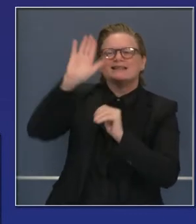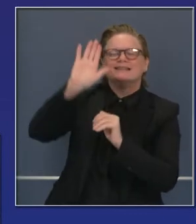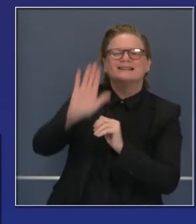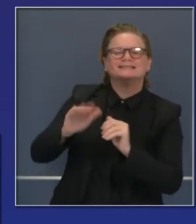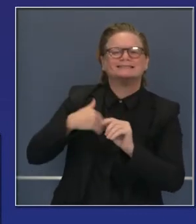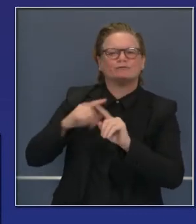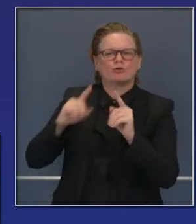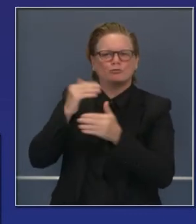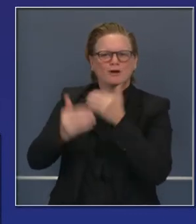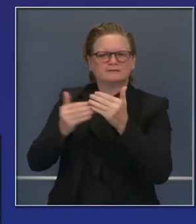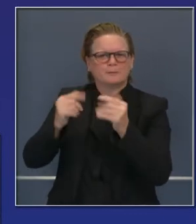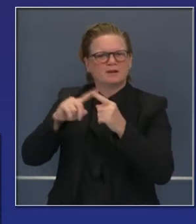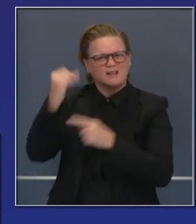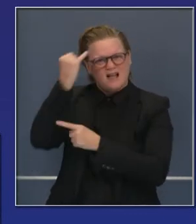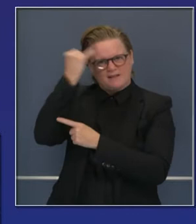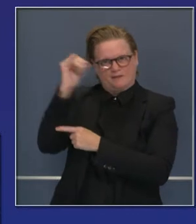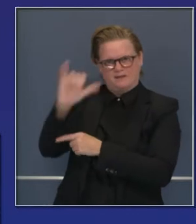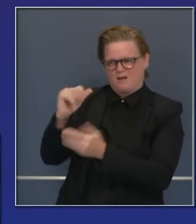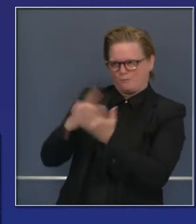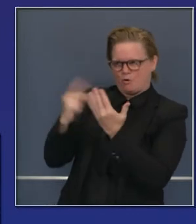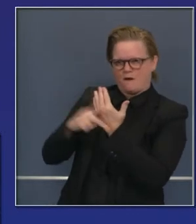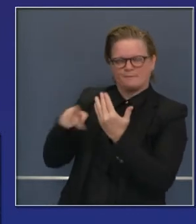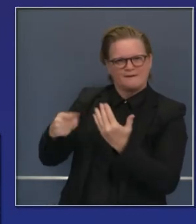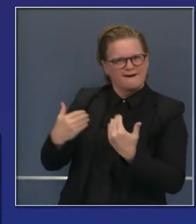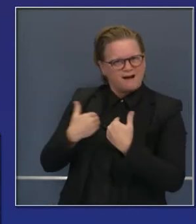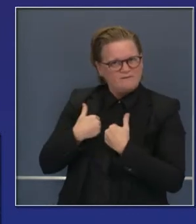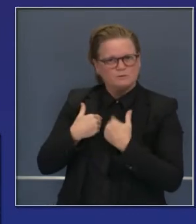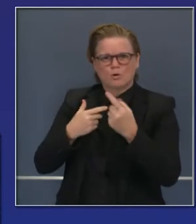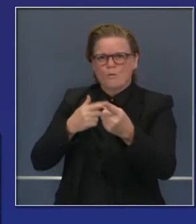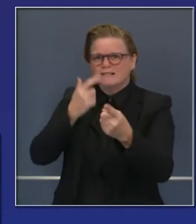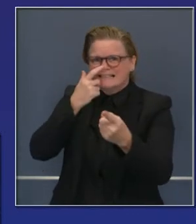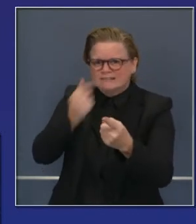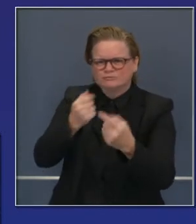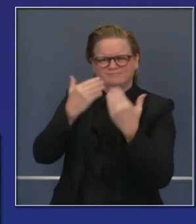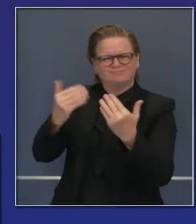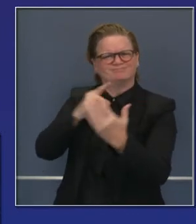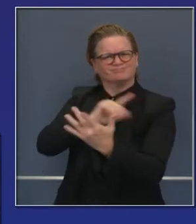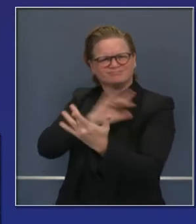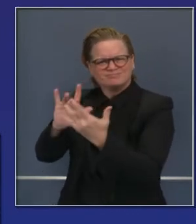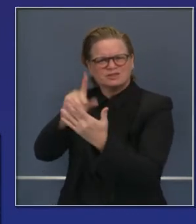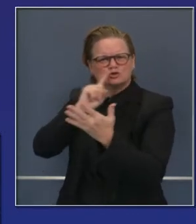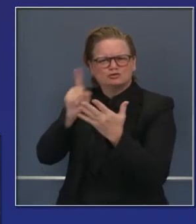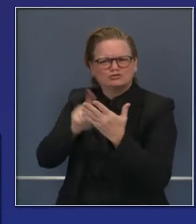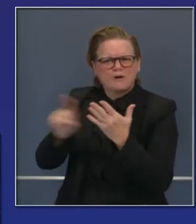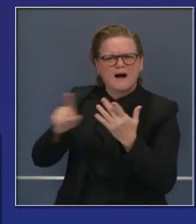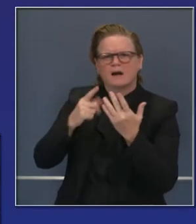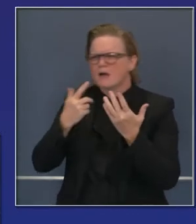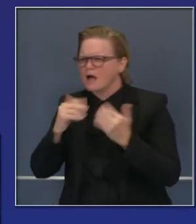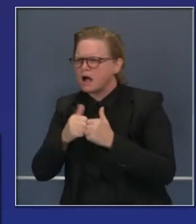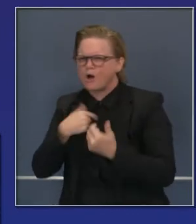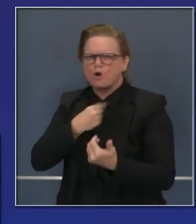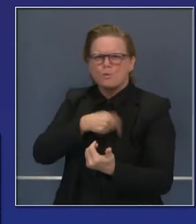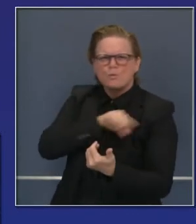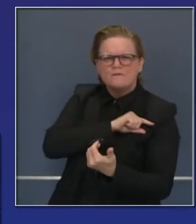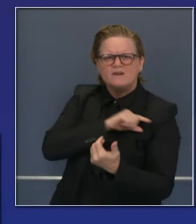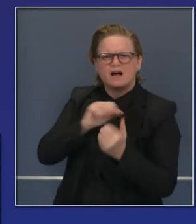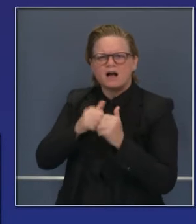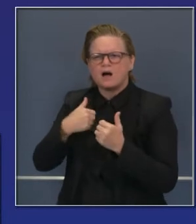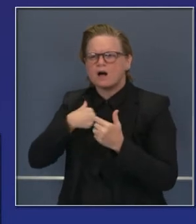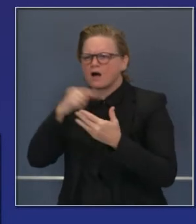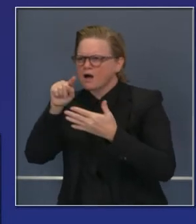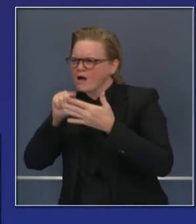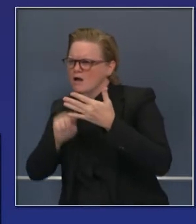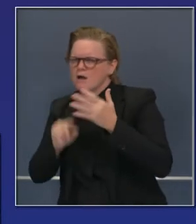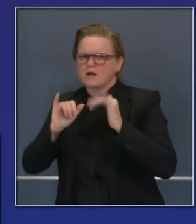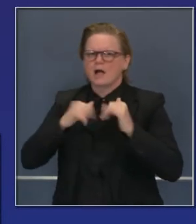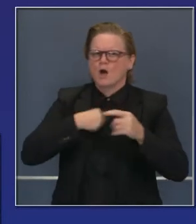Cada condado tiene sus propias reglas y reglamentos, criterios distintos respecto a cómo operan, esto específicamente. Pero